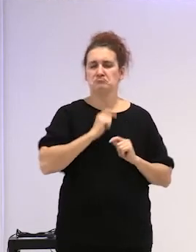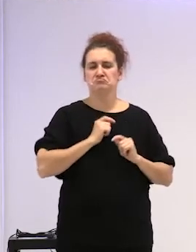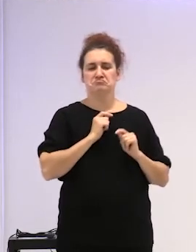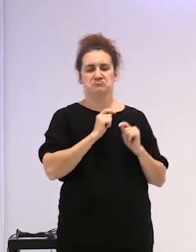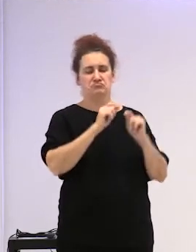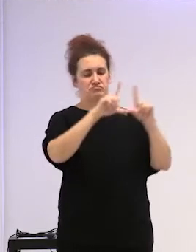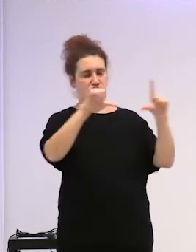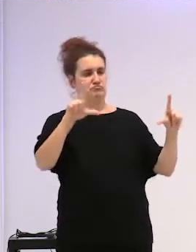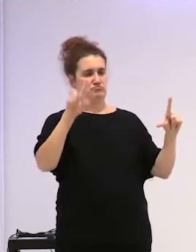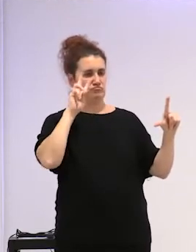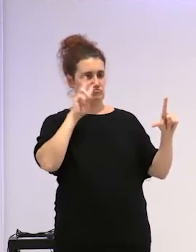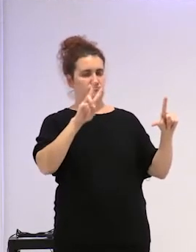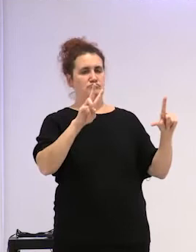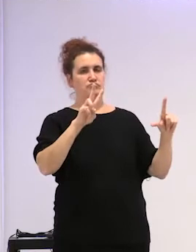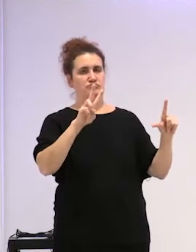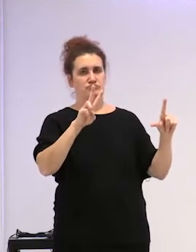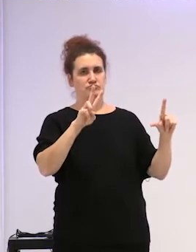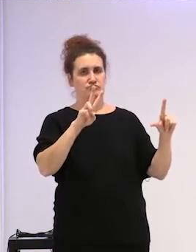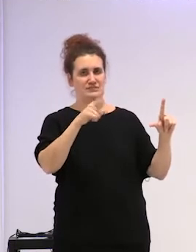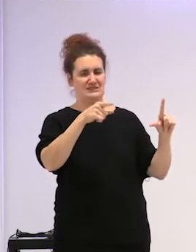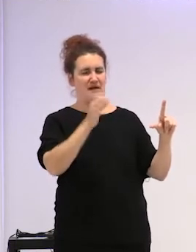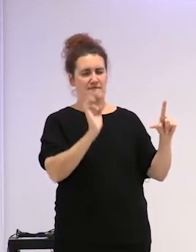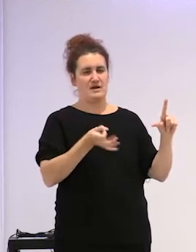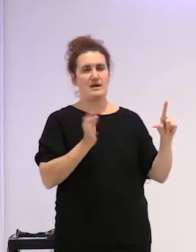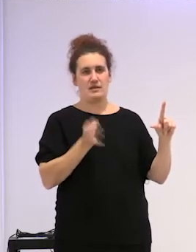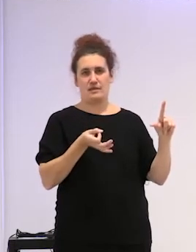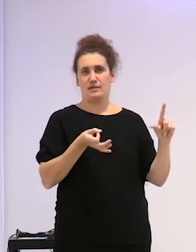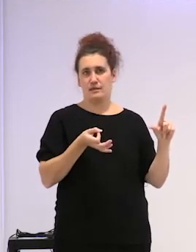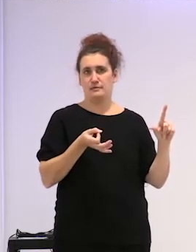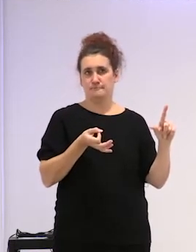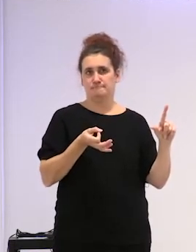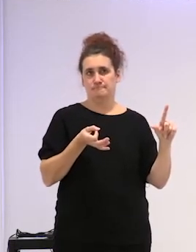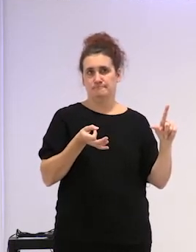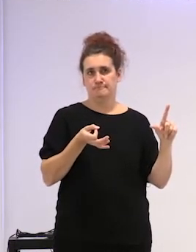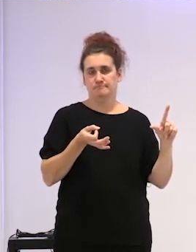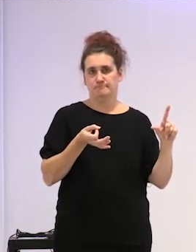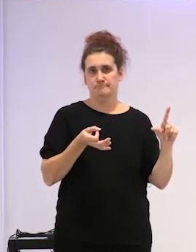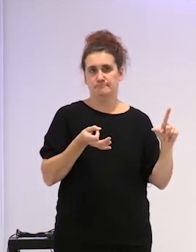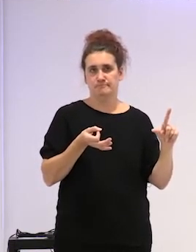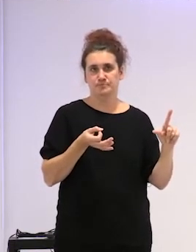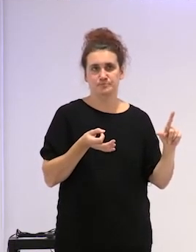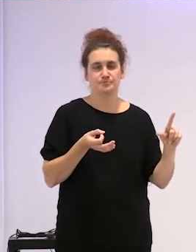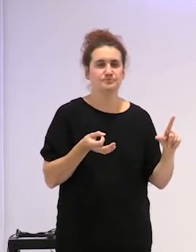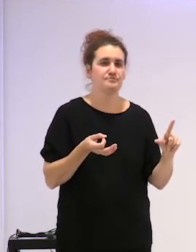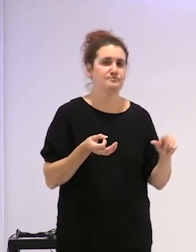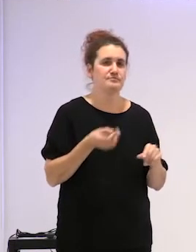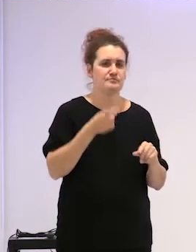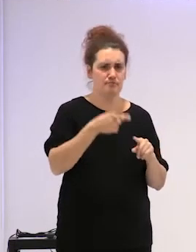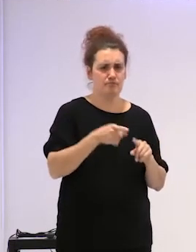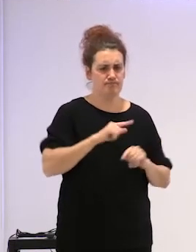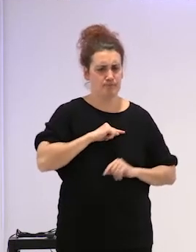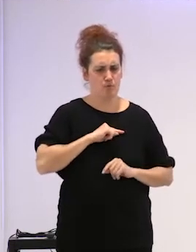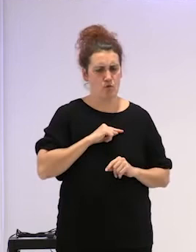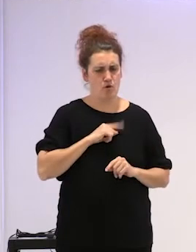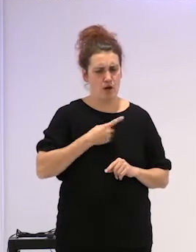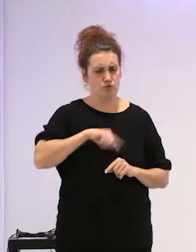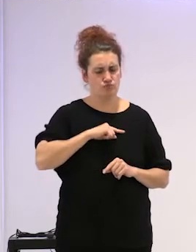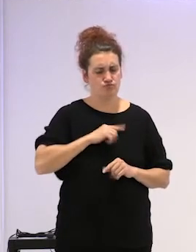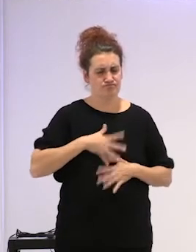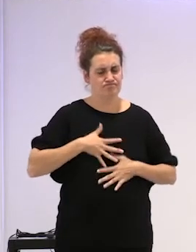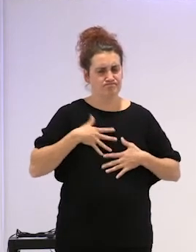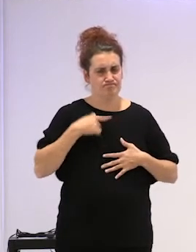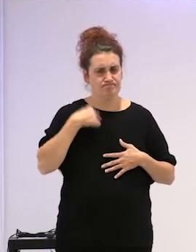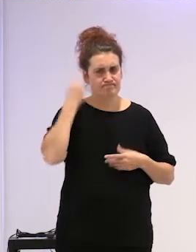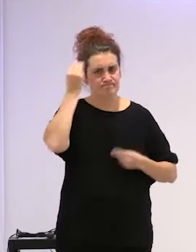esta verdad y que nos animan a reflexionar qué hay